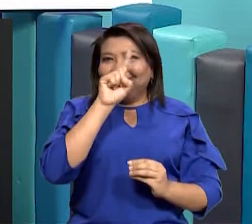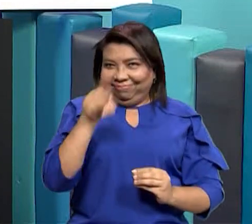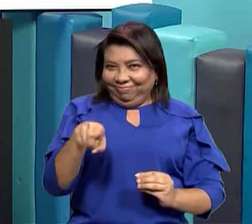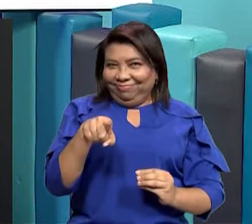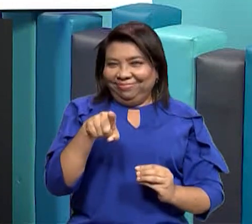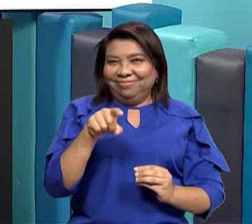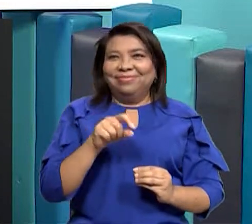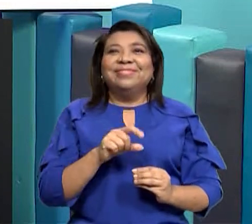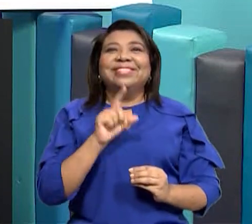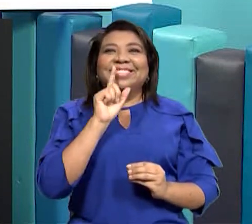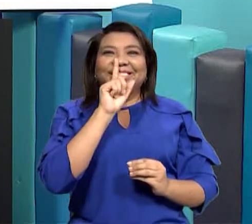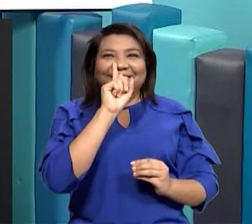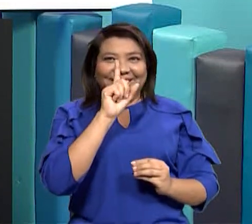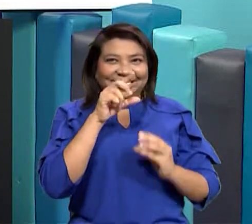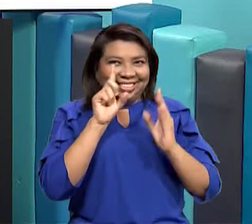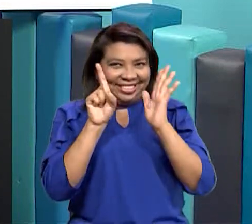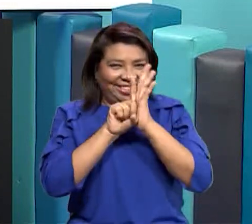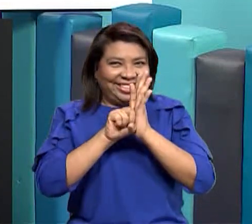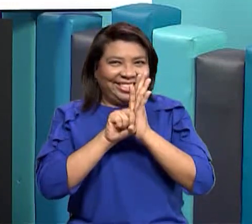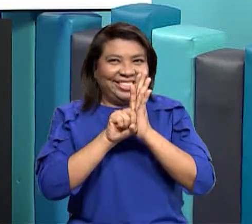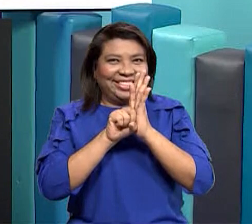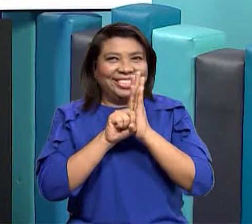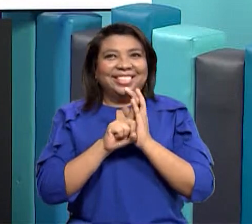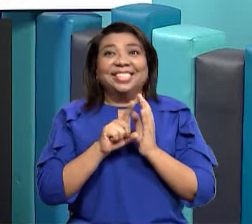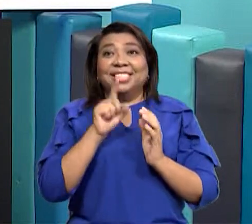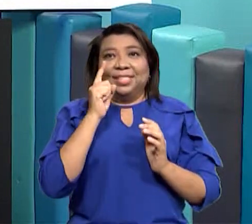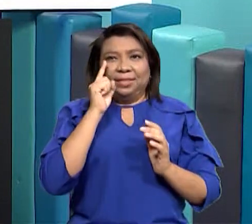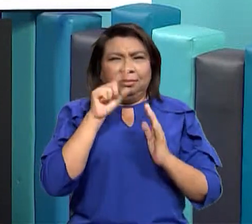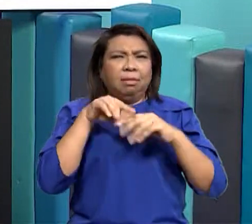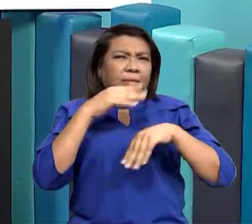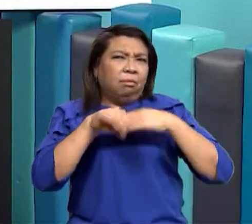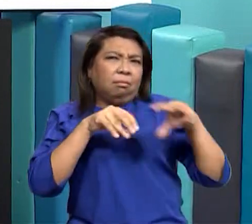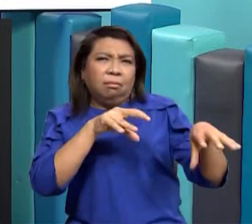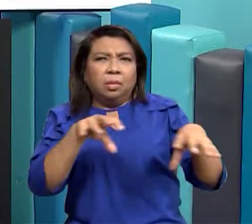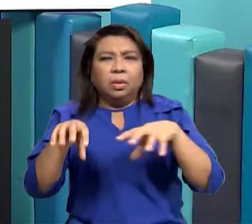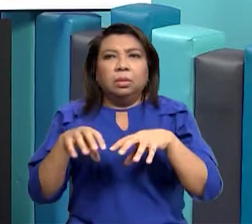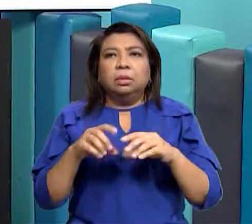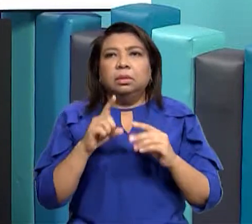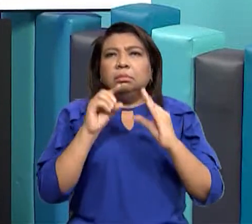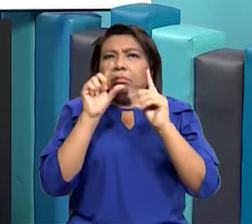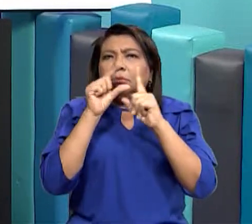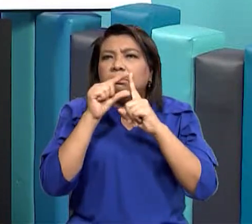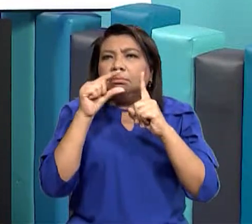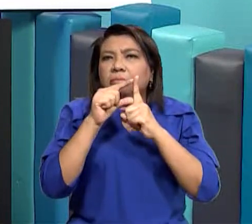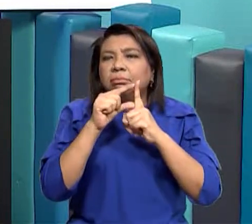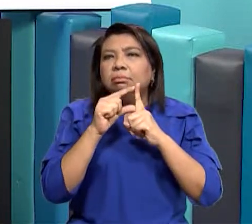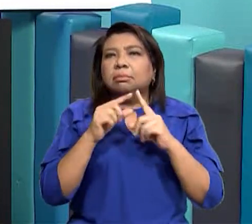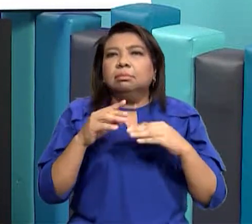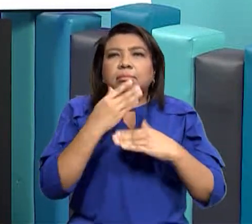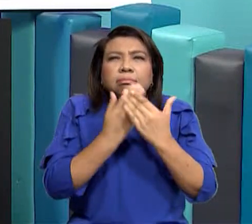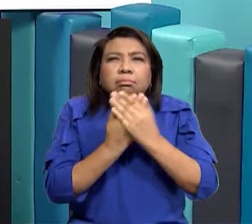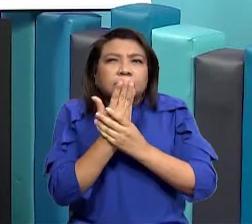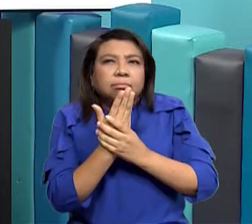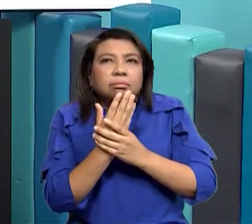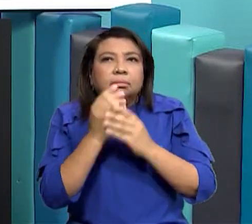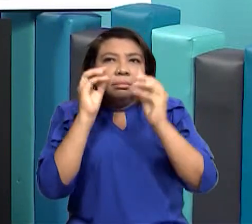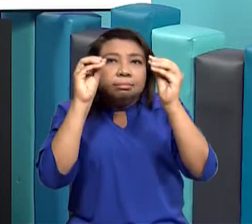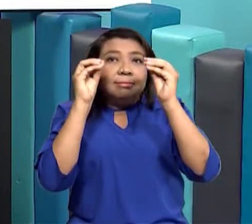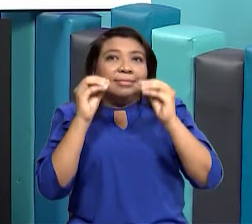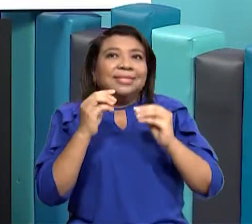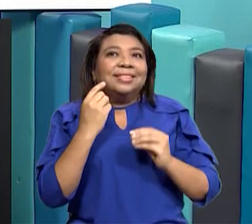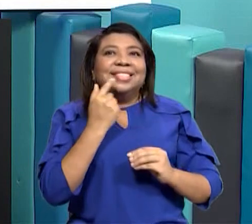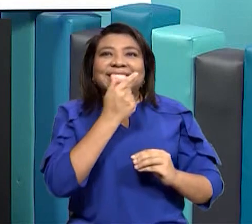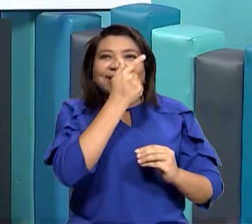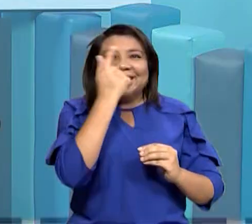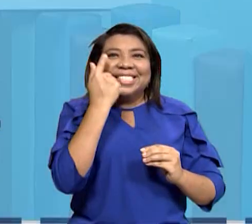dar refuerzo repaso a esas actividades y esos conceptos esos conceptos que ya la maestra Zaira explicó en su clase para